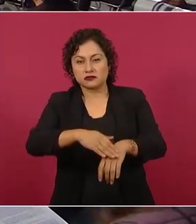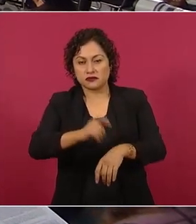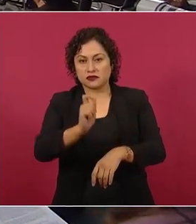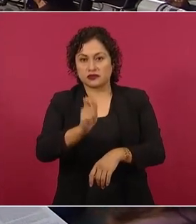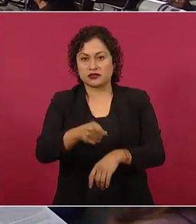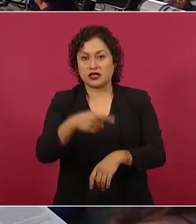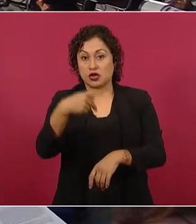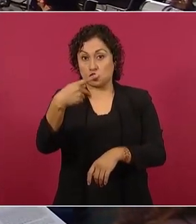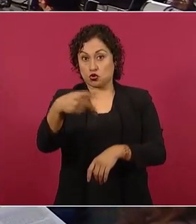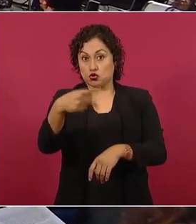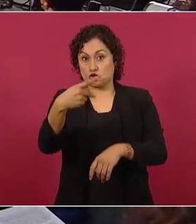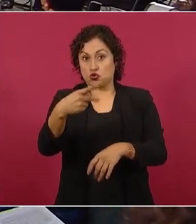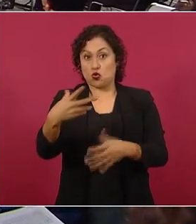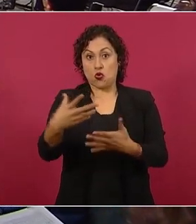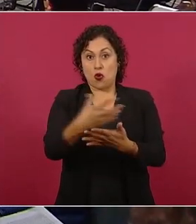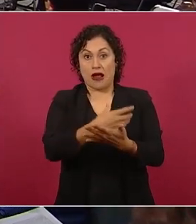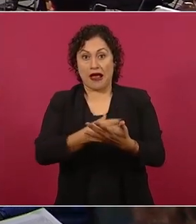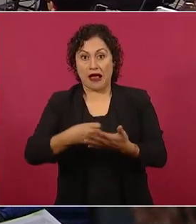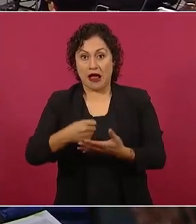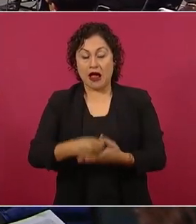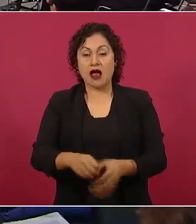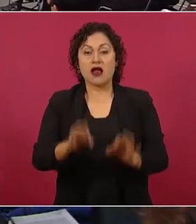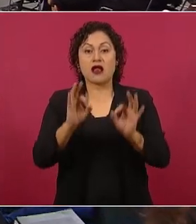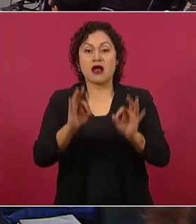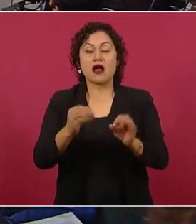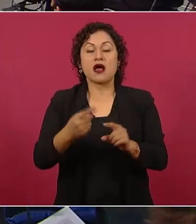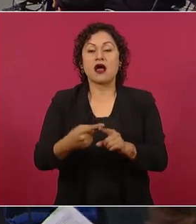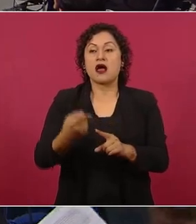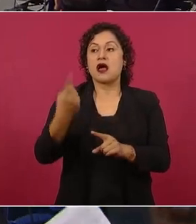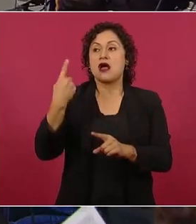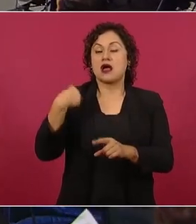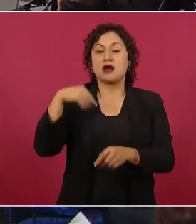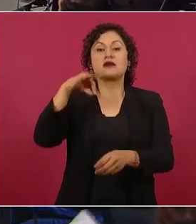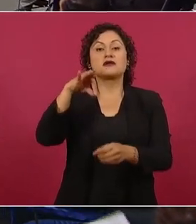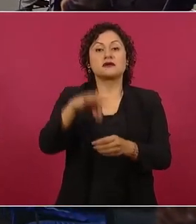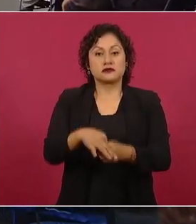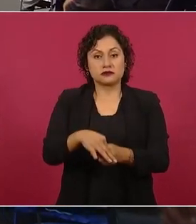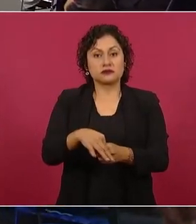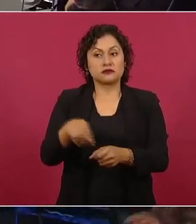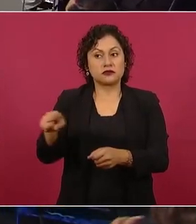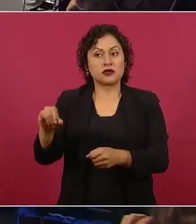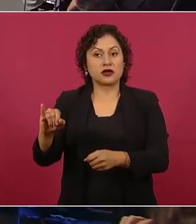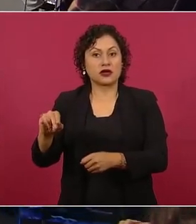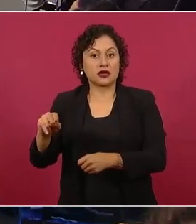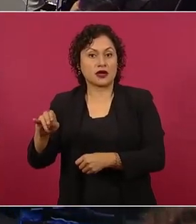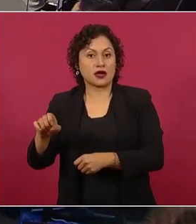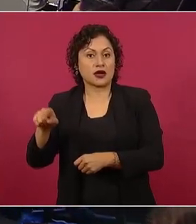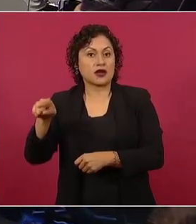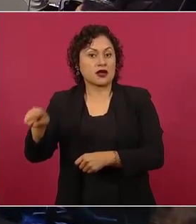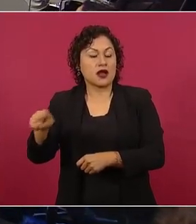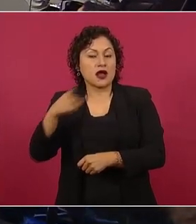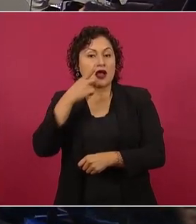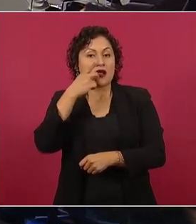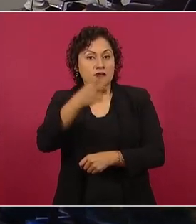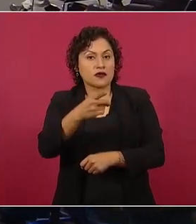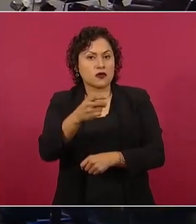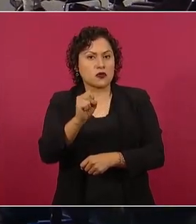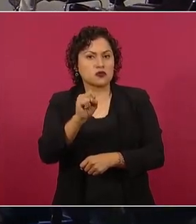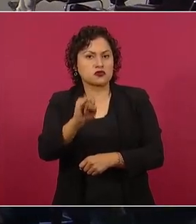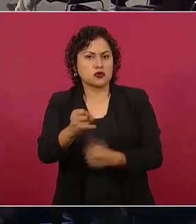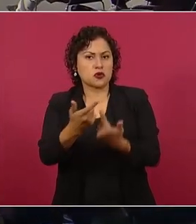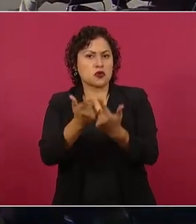presidente, el suyo. Y en las elecciones pasadas también reconoció el triunfo del Partido Morena en diversas entidades también.